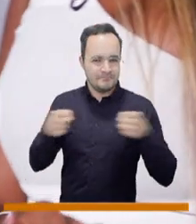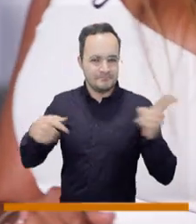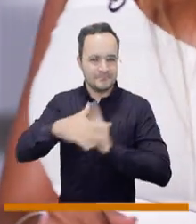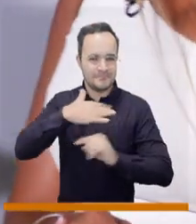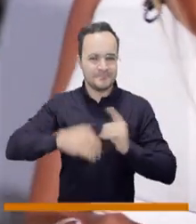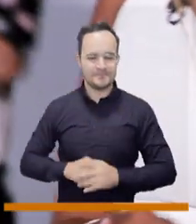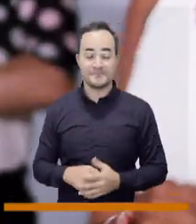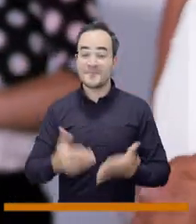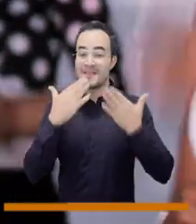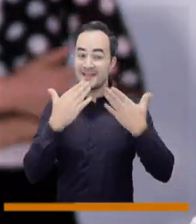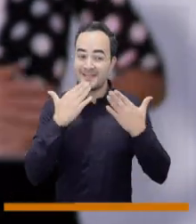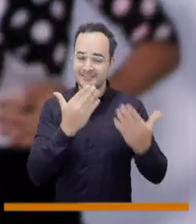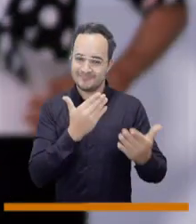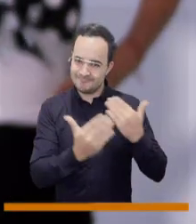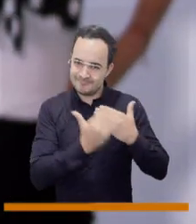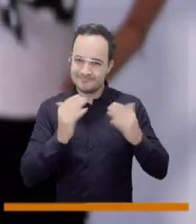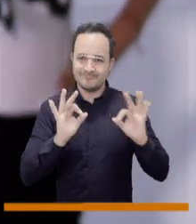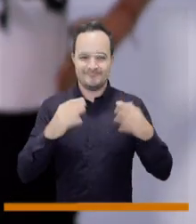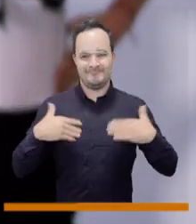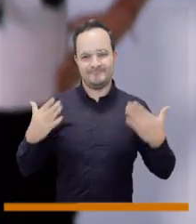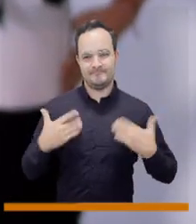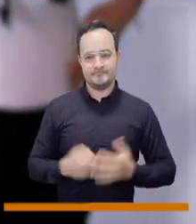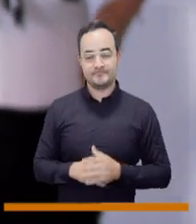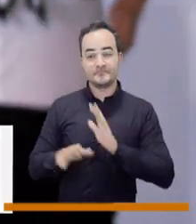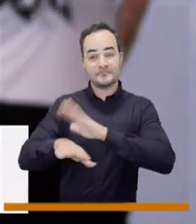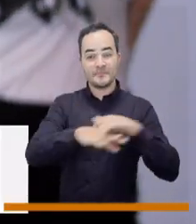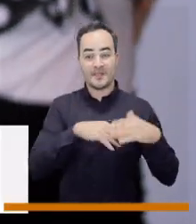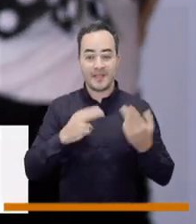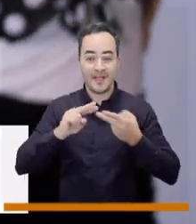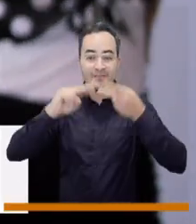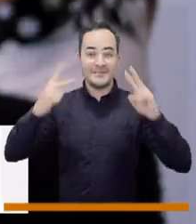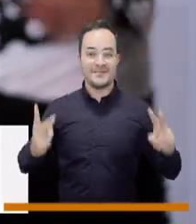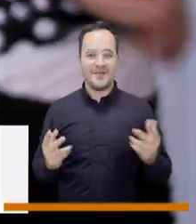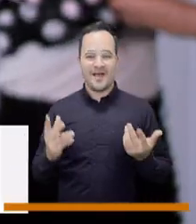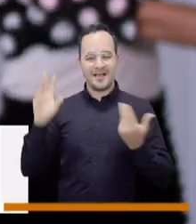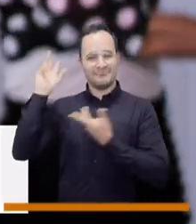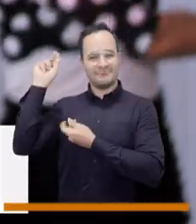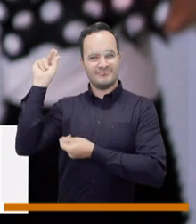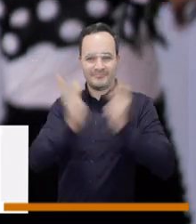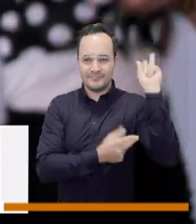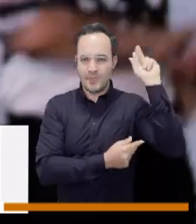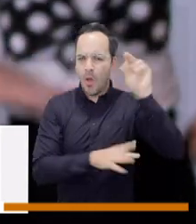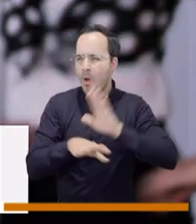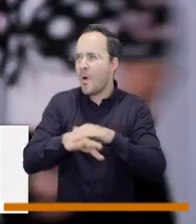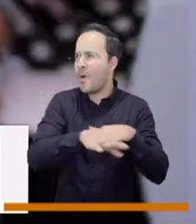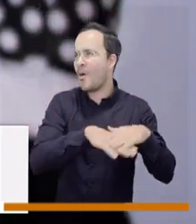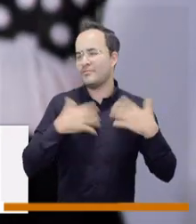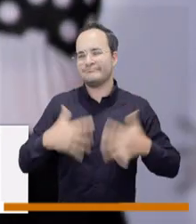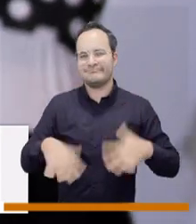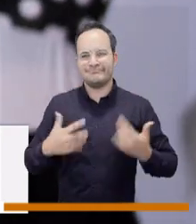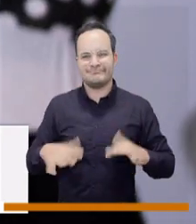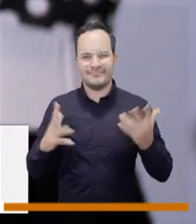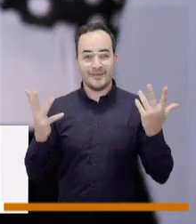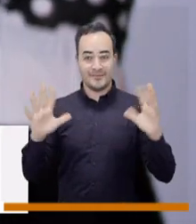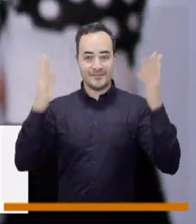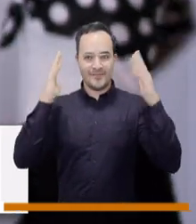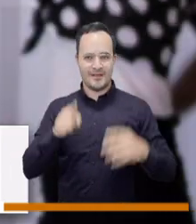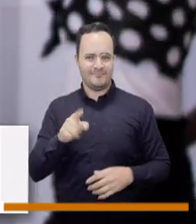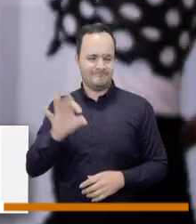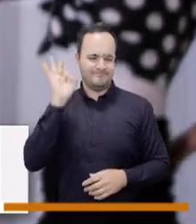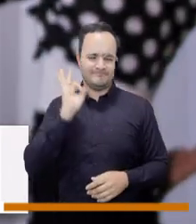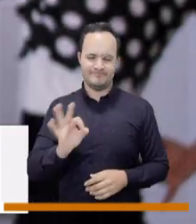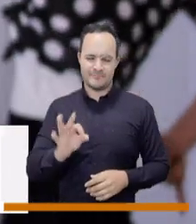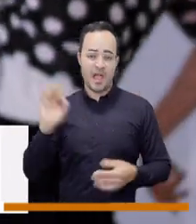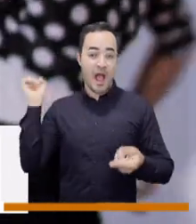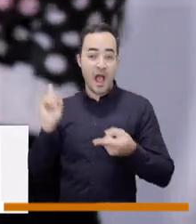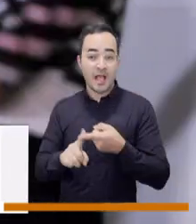Mafe, muchas gracias, qué rico estar con ustedes. Bueno, el Festival de Flamenco es, siempre lo he dicho, una promesa de felicidad que lleva 14